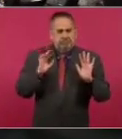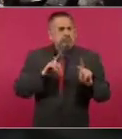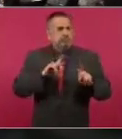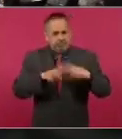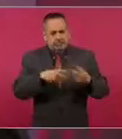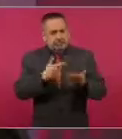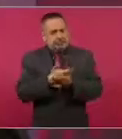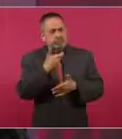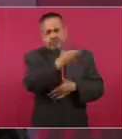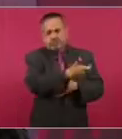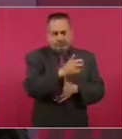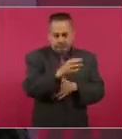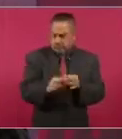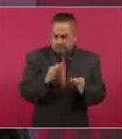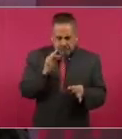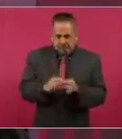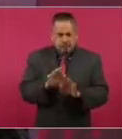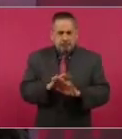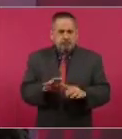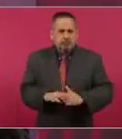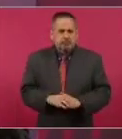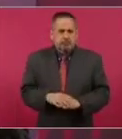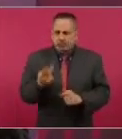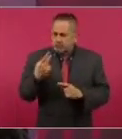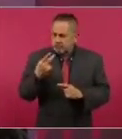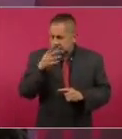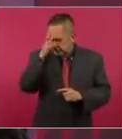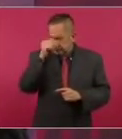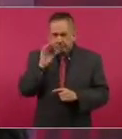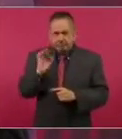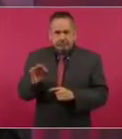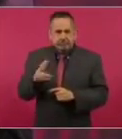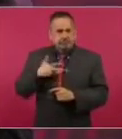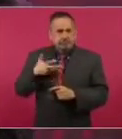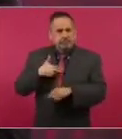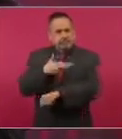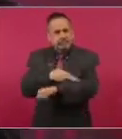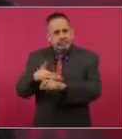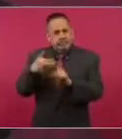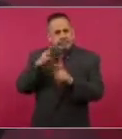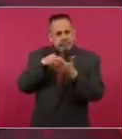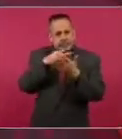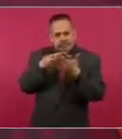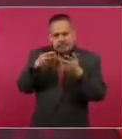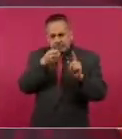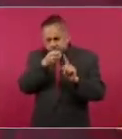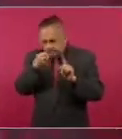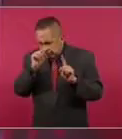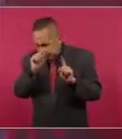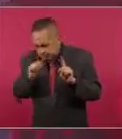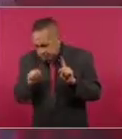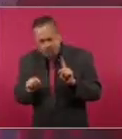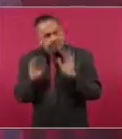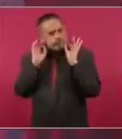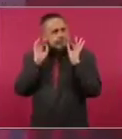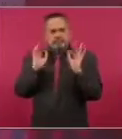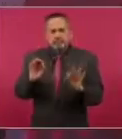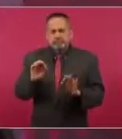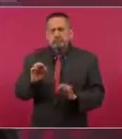pagar puntualmente. Ya tienen, repito, un plan